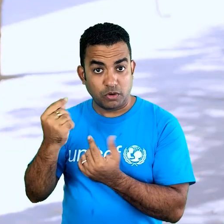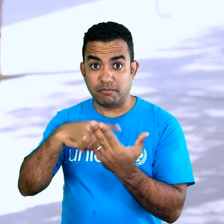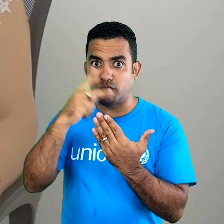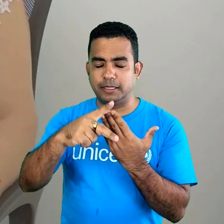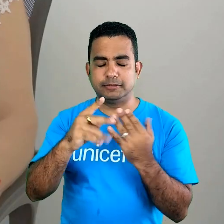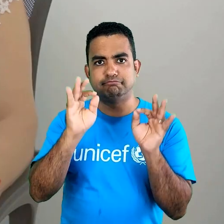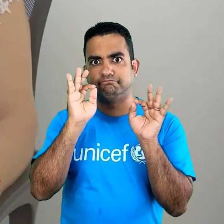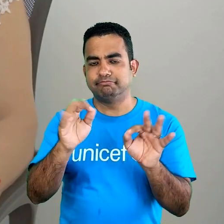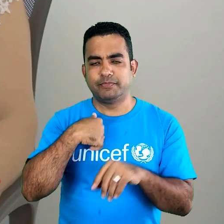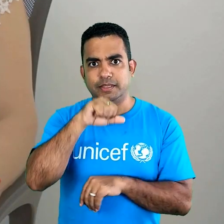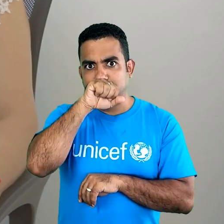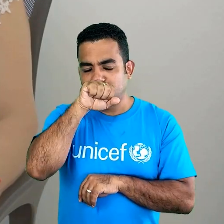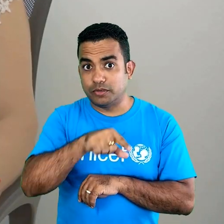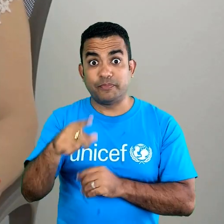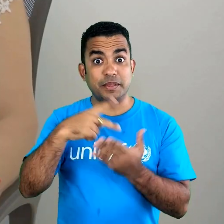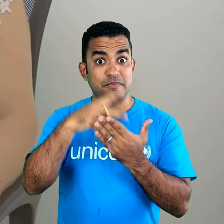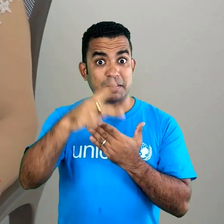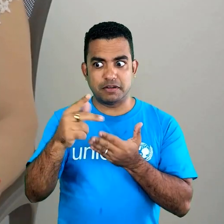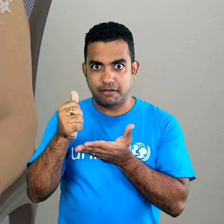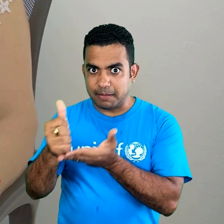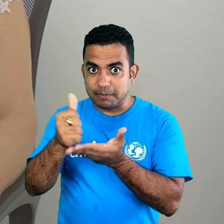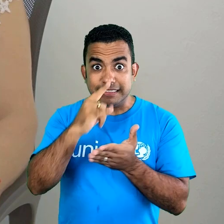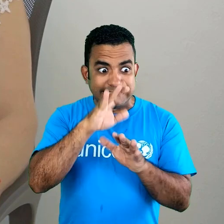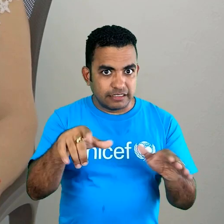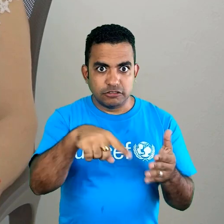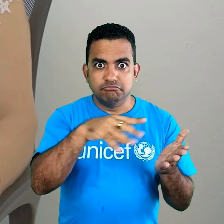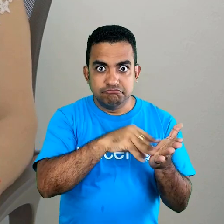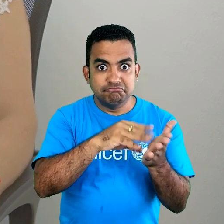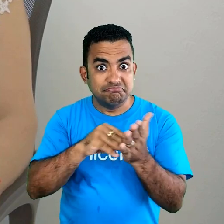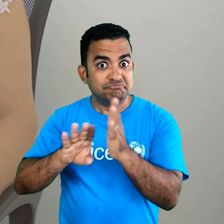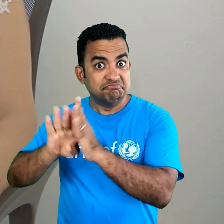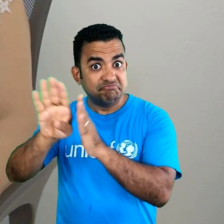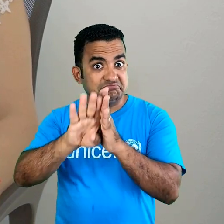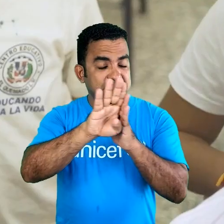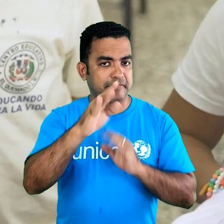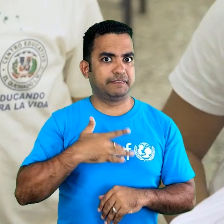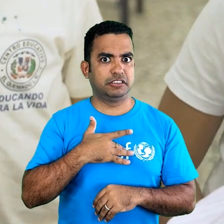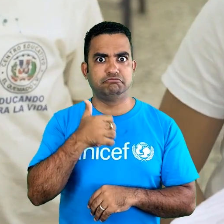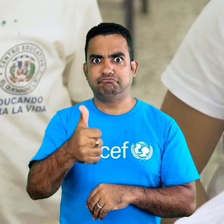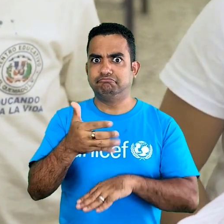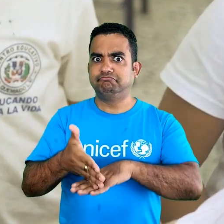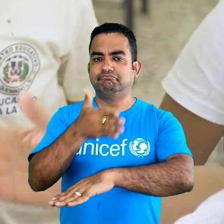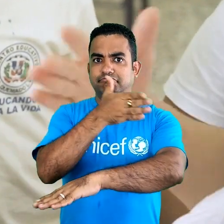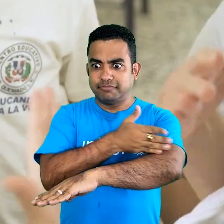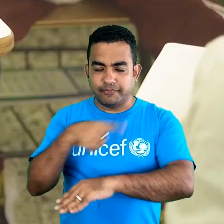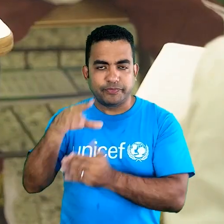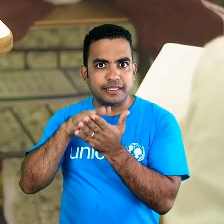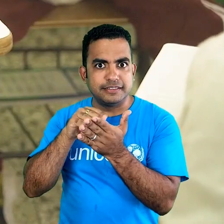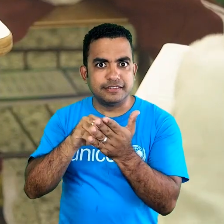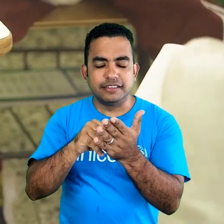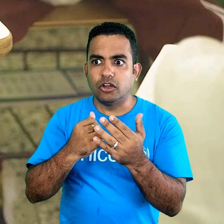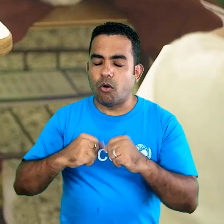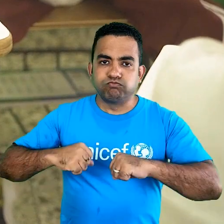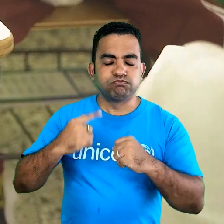asignan. Me encanta el programa, es un programa que ahora mismo está ayudando mucho a los niños y siento que ha avanzado mucho porque